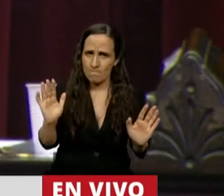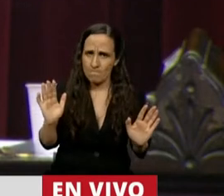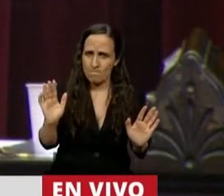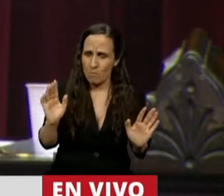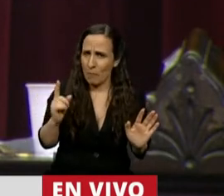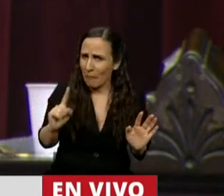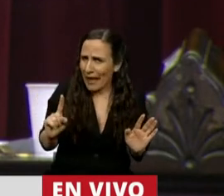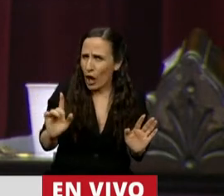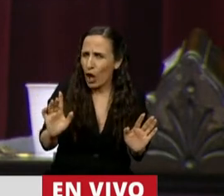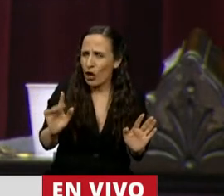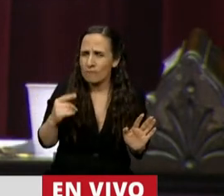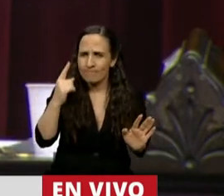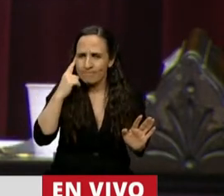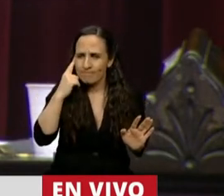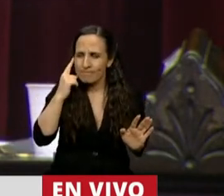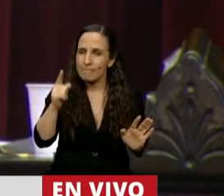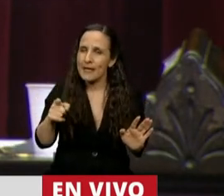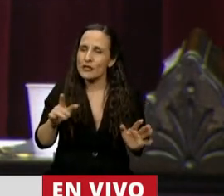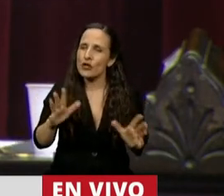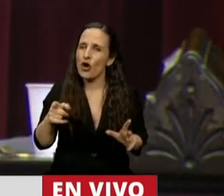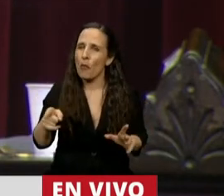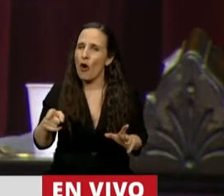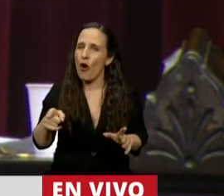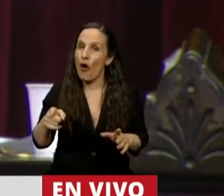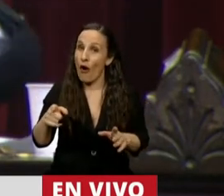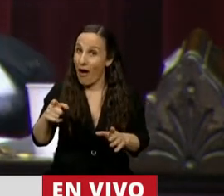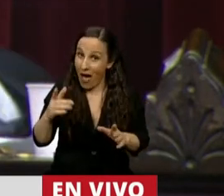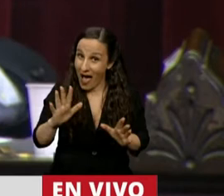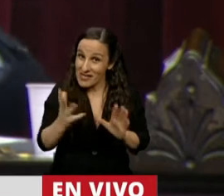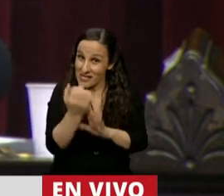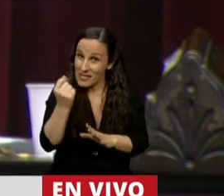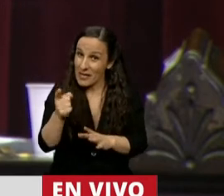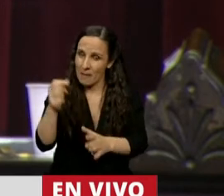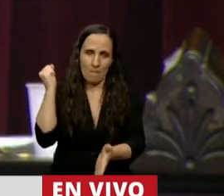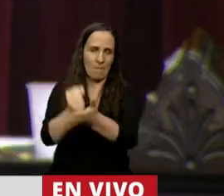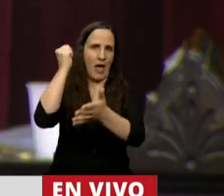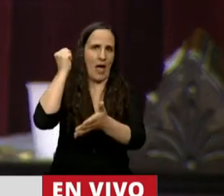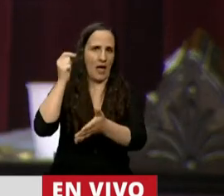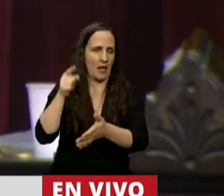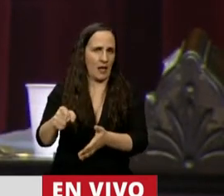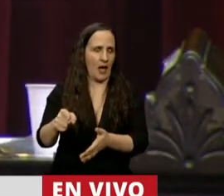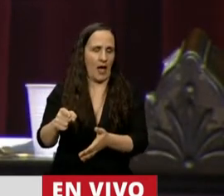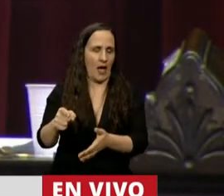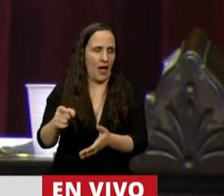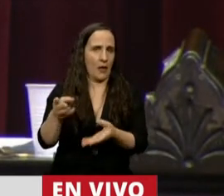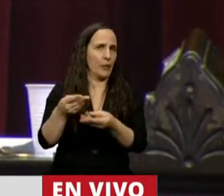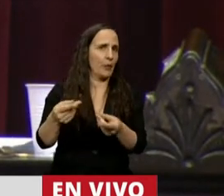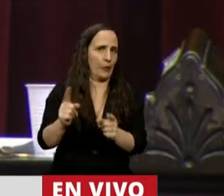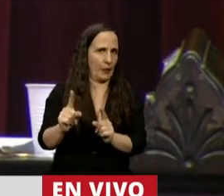pero creo que es una mácula, un estigma que va a ser difícil que se puedan zancar de encima. Por lo menos fácilmente.